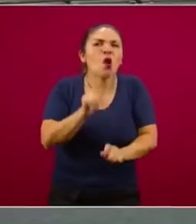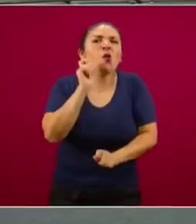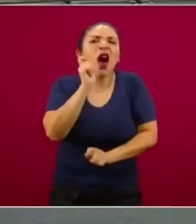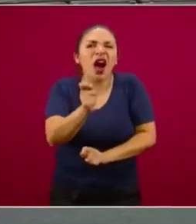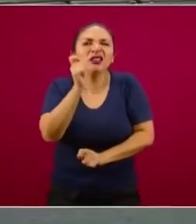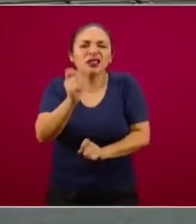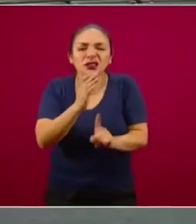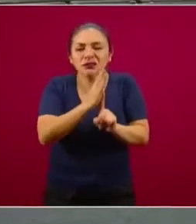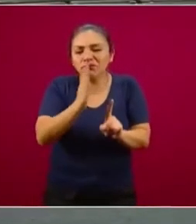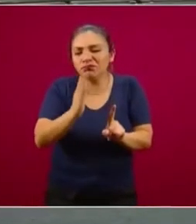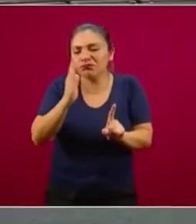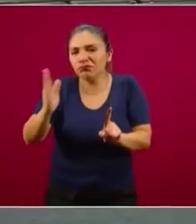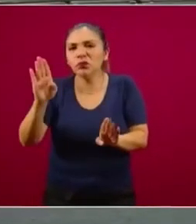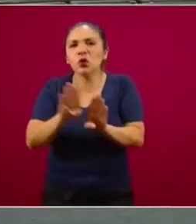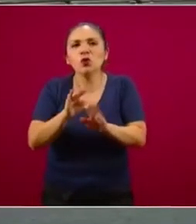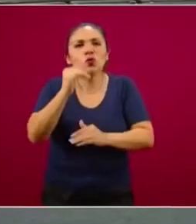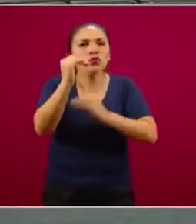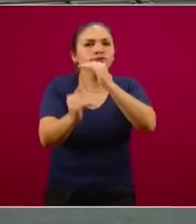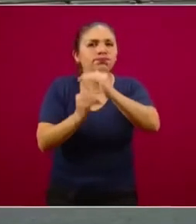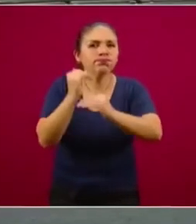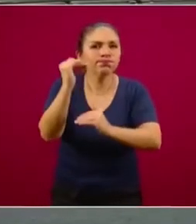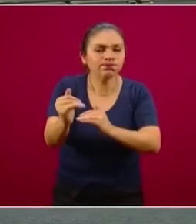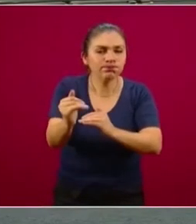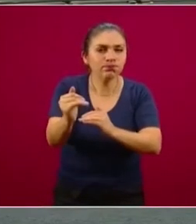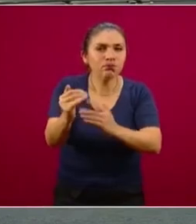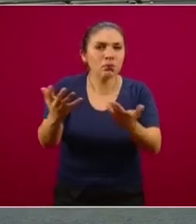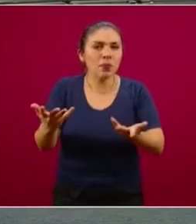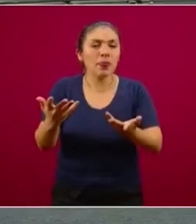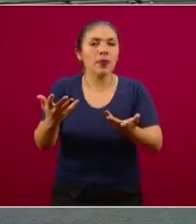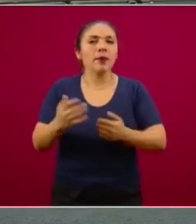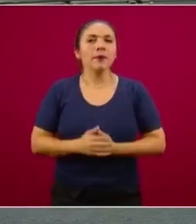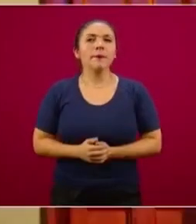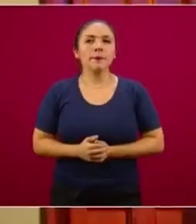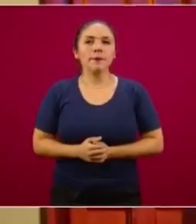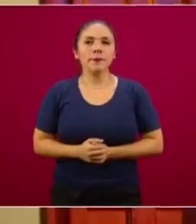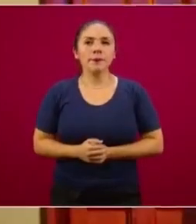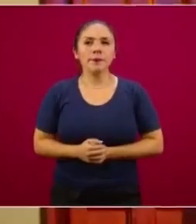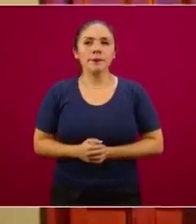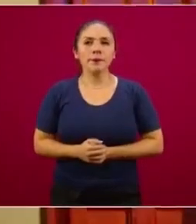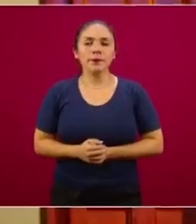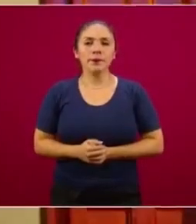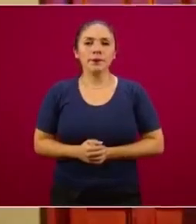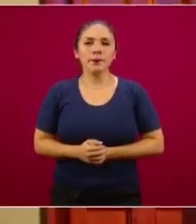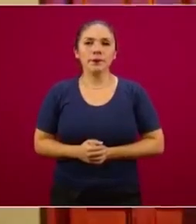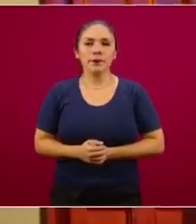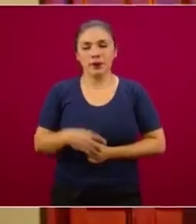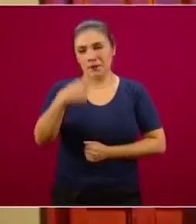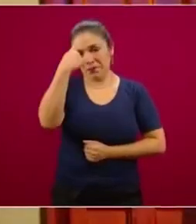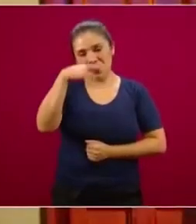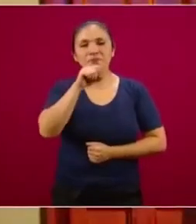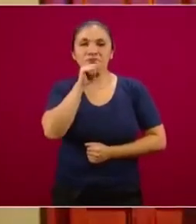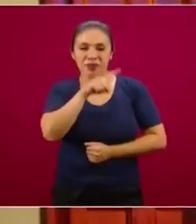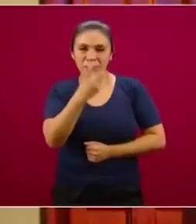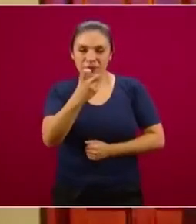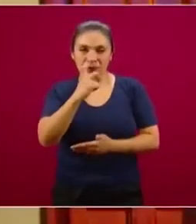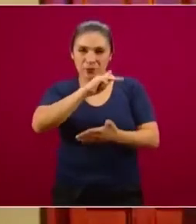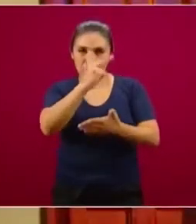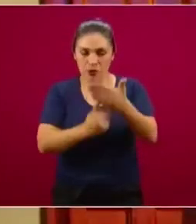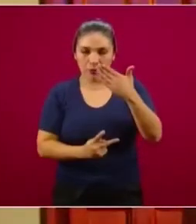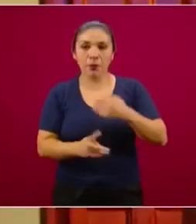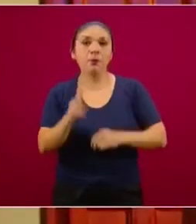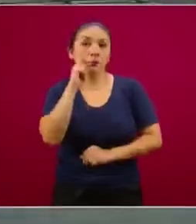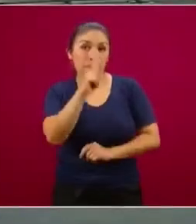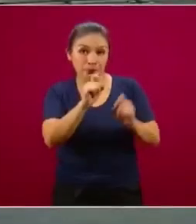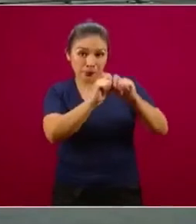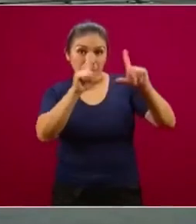a dar y de los avances que va a ir teniendo el programa. Podemos ver la